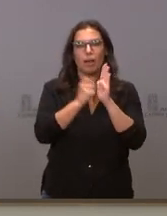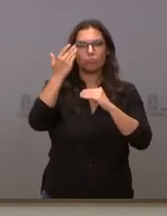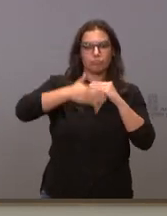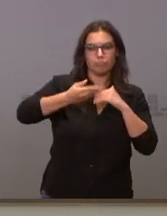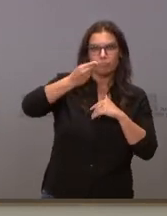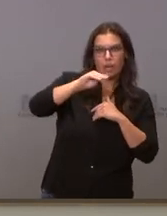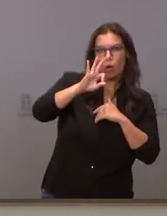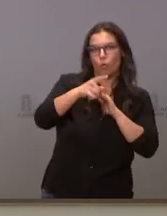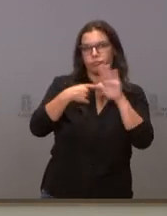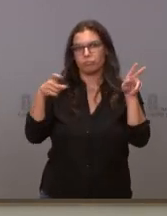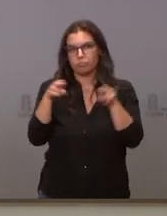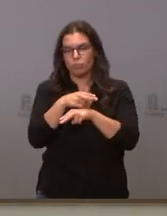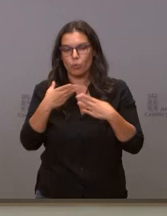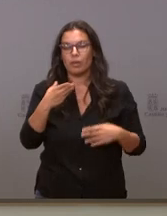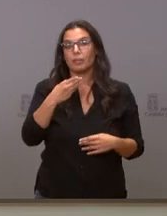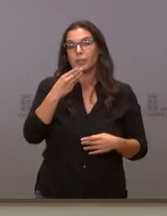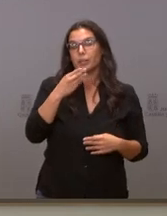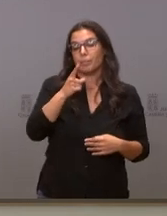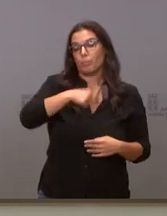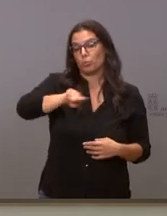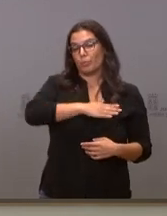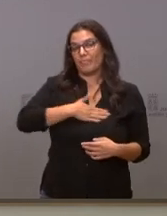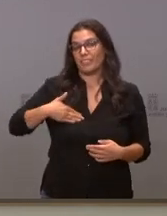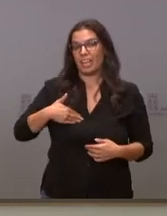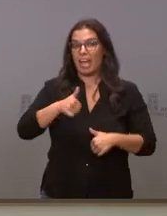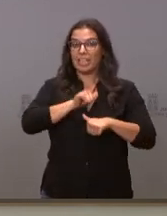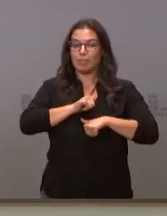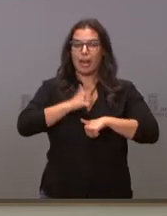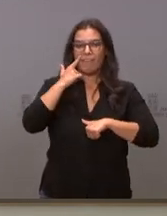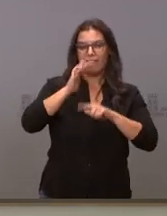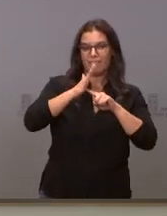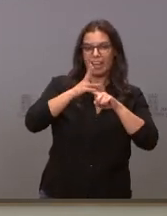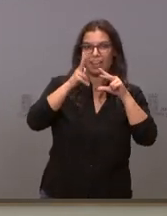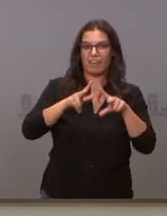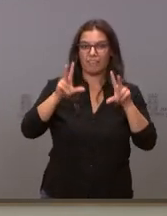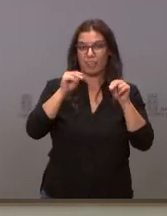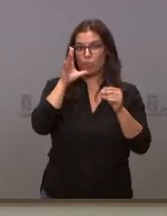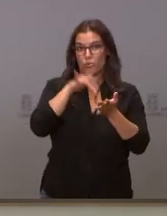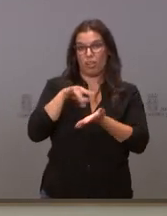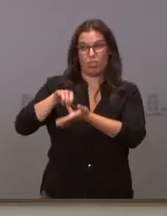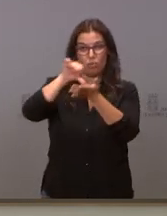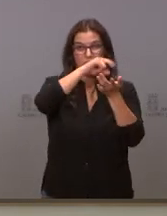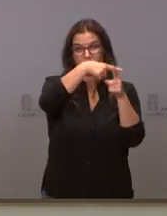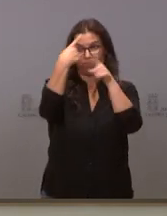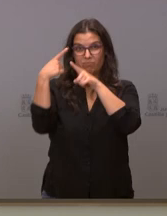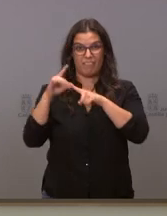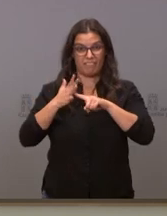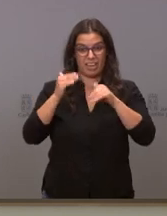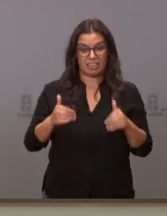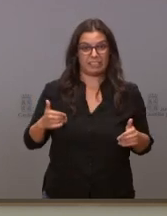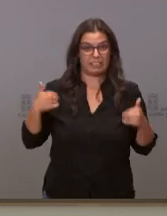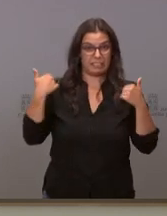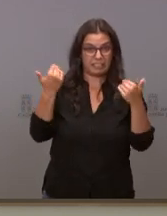planteó que querían esperar un poco a ver después de las ferias que había en varias ciudades etcétera no sé si es que